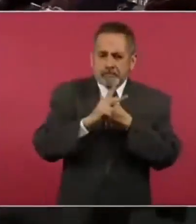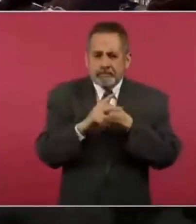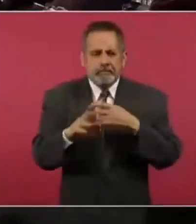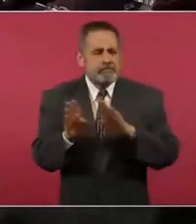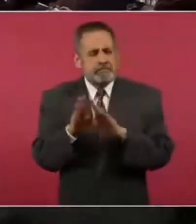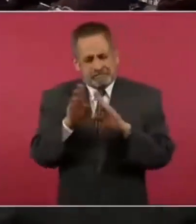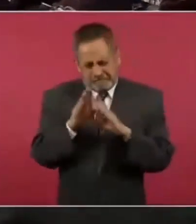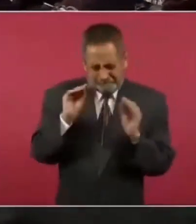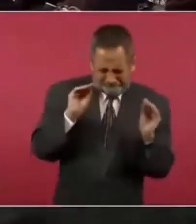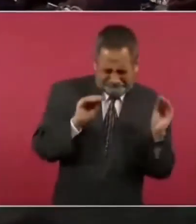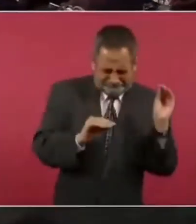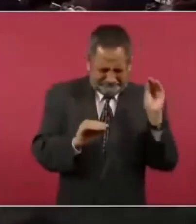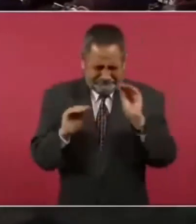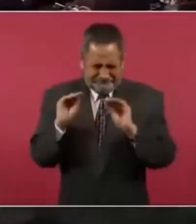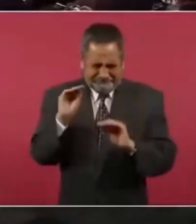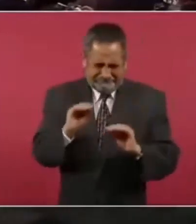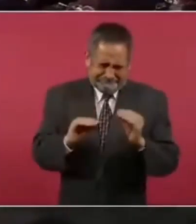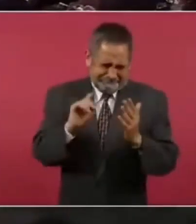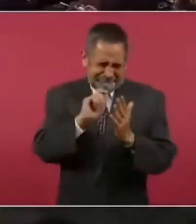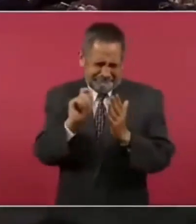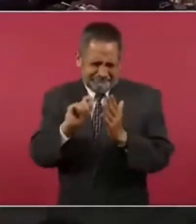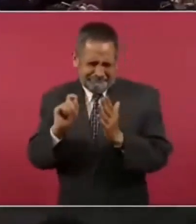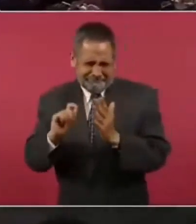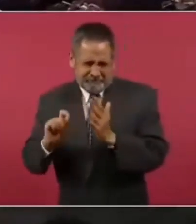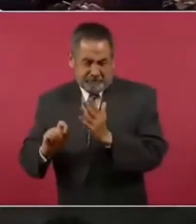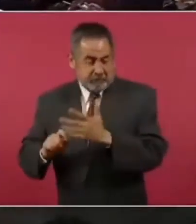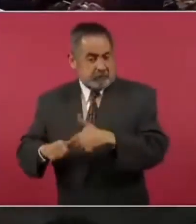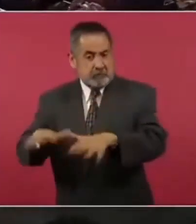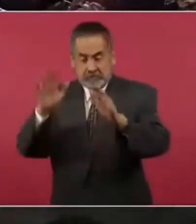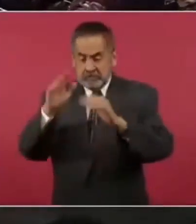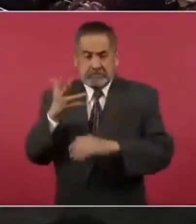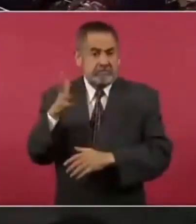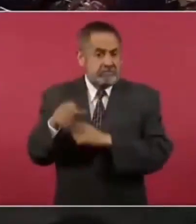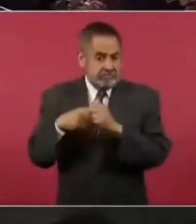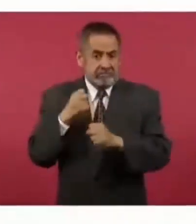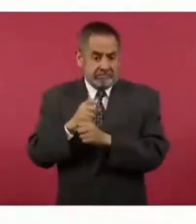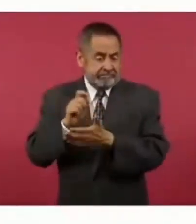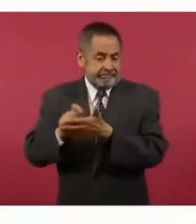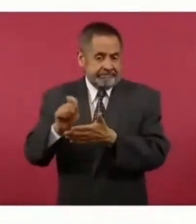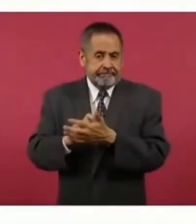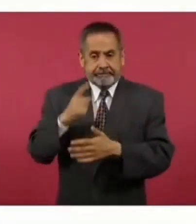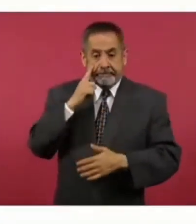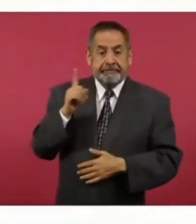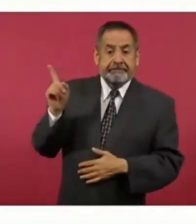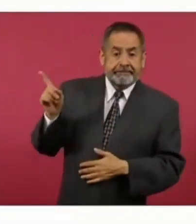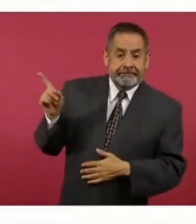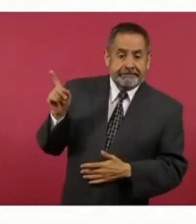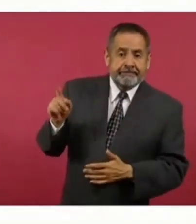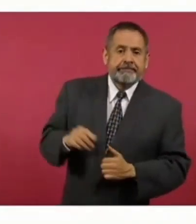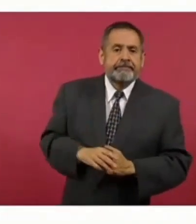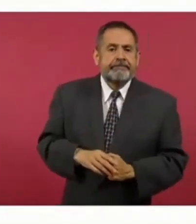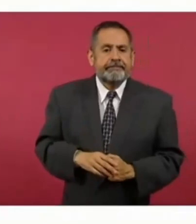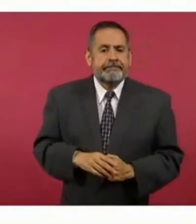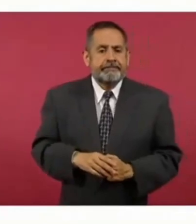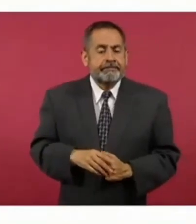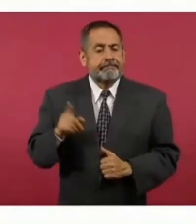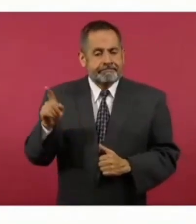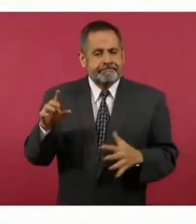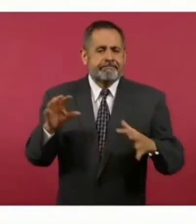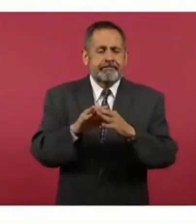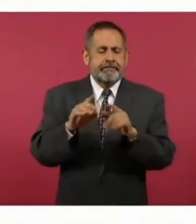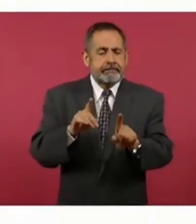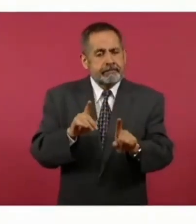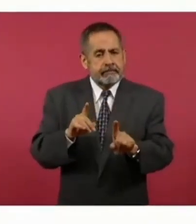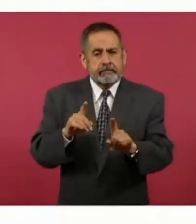México y este es un libro que pues está relacionado aunque no es al que